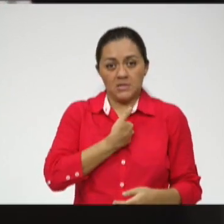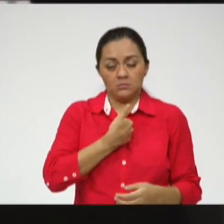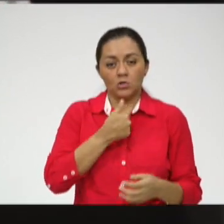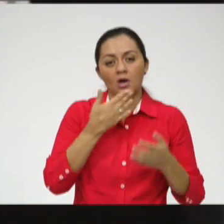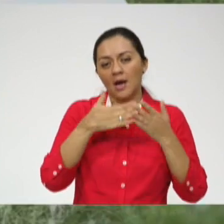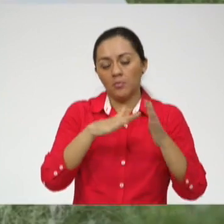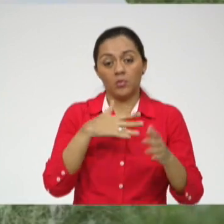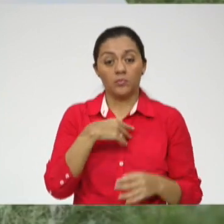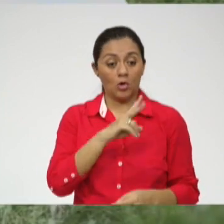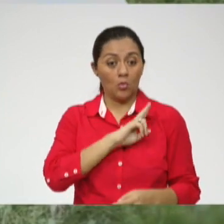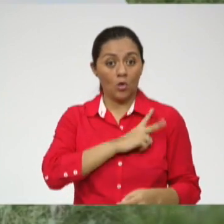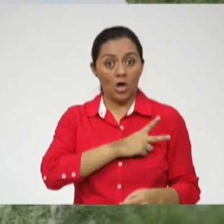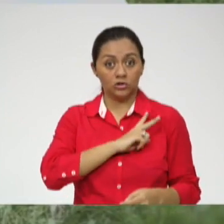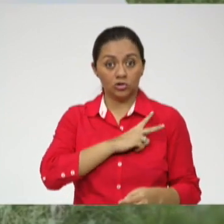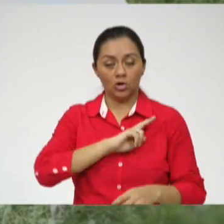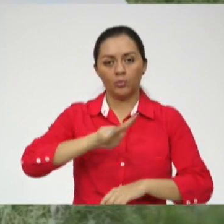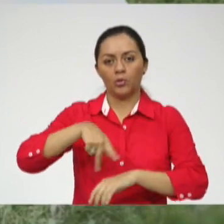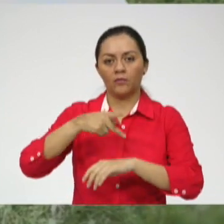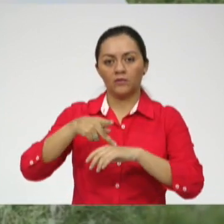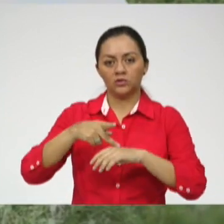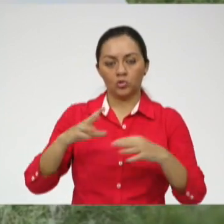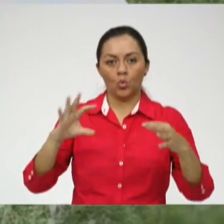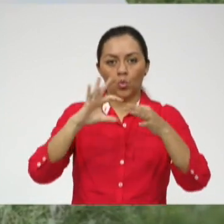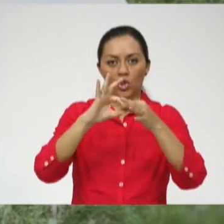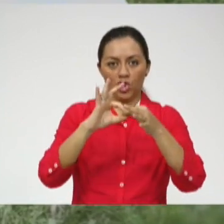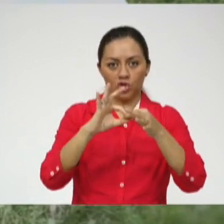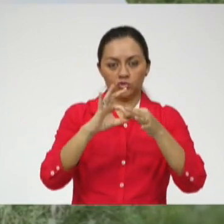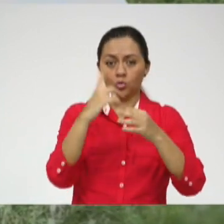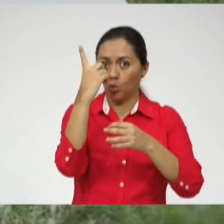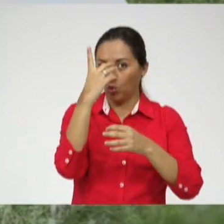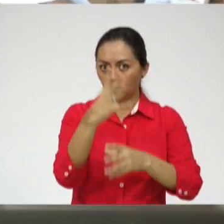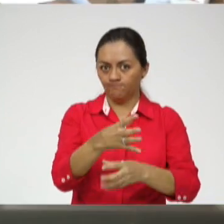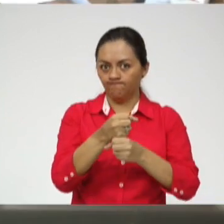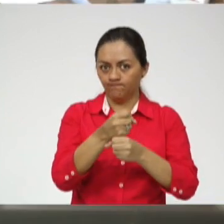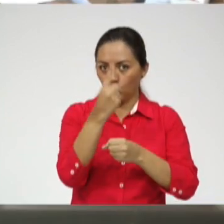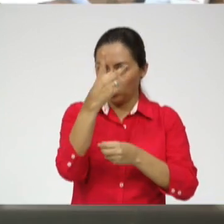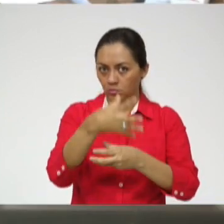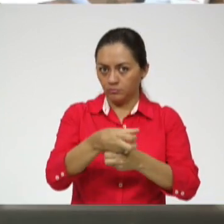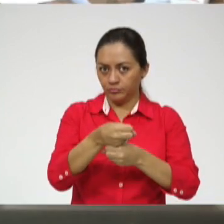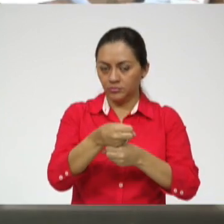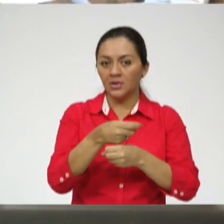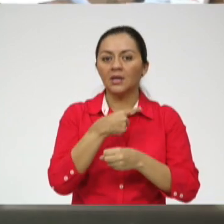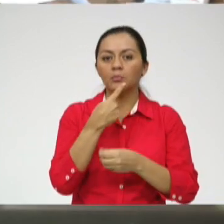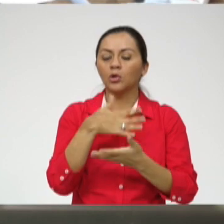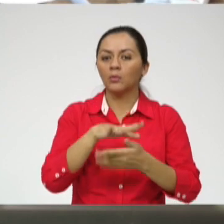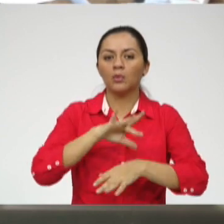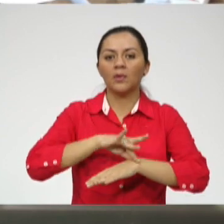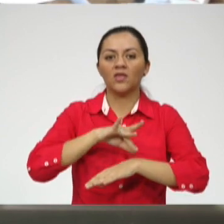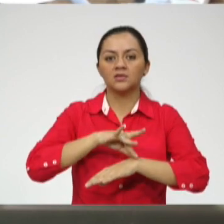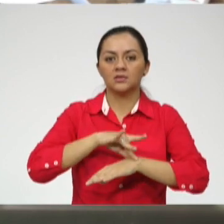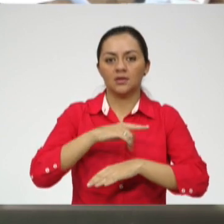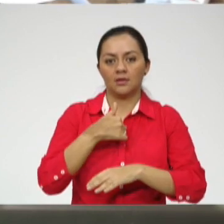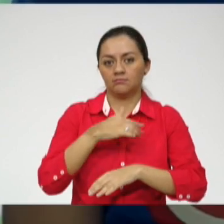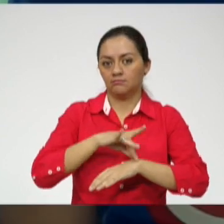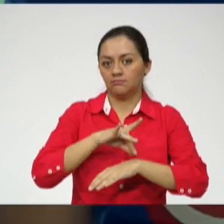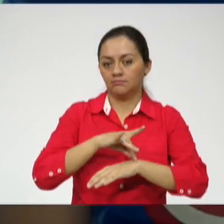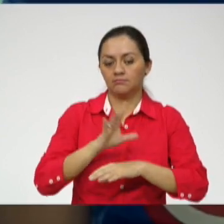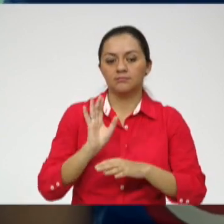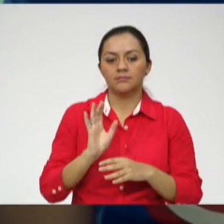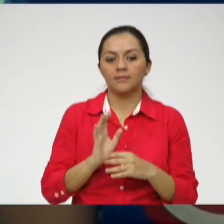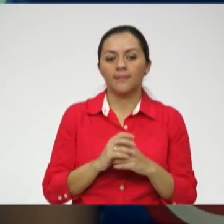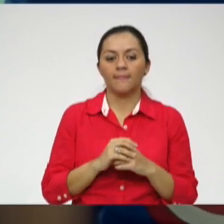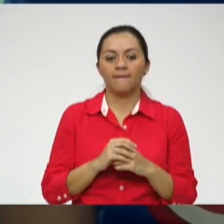vocación y tu profesión se unen y es una sola, como para mí lo es la medicina. Entonces,